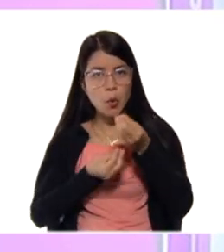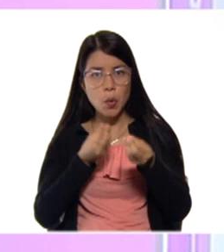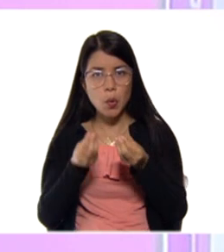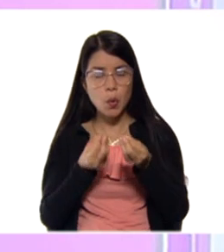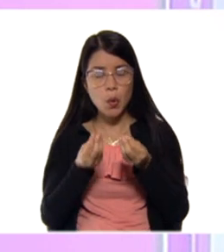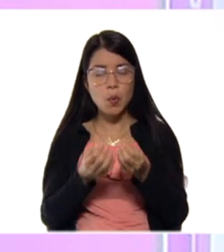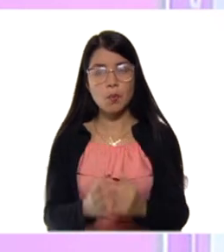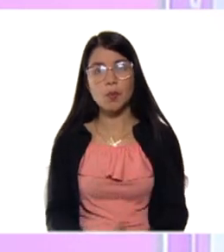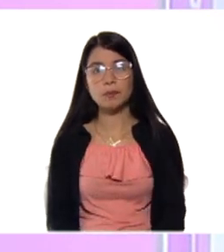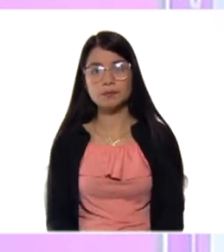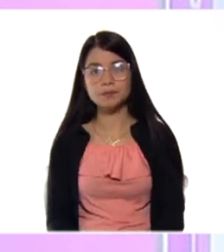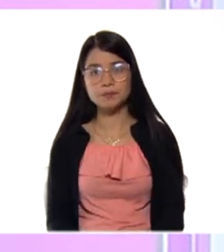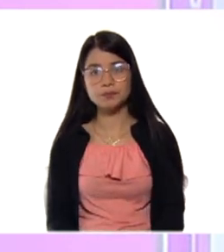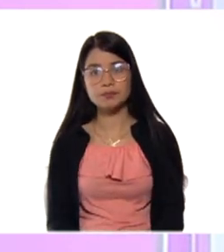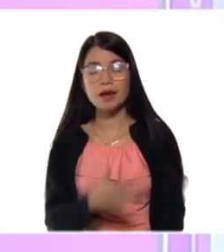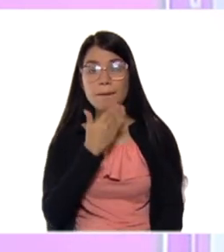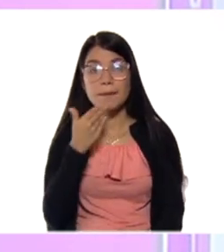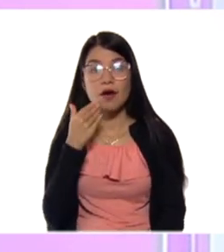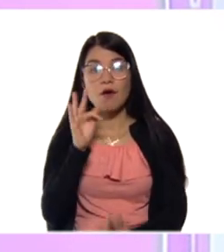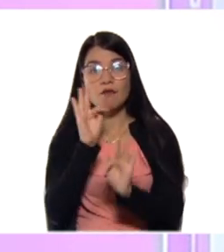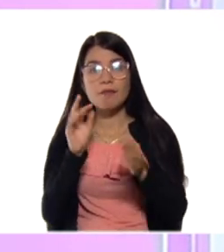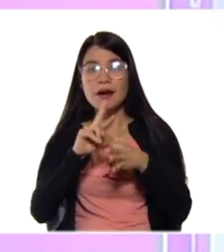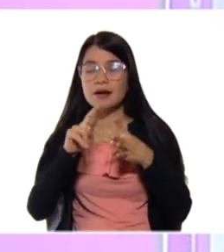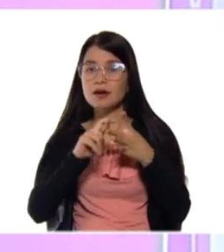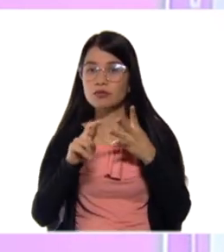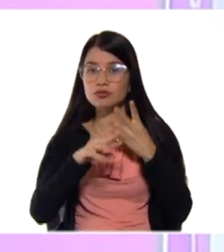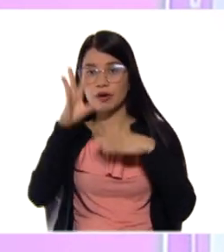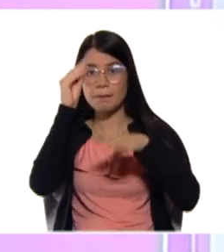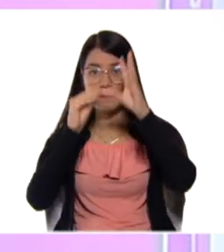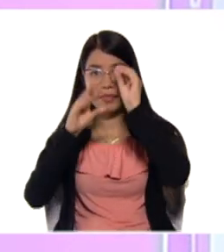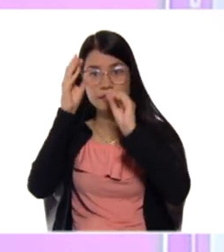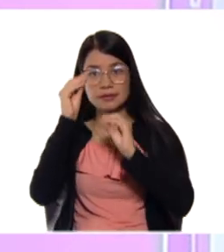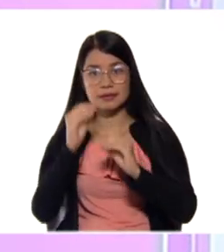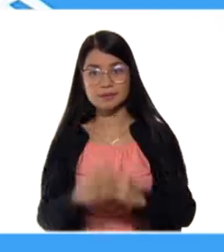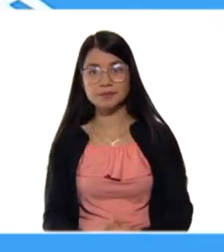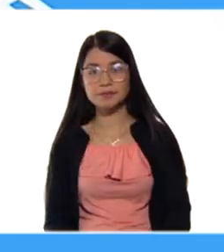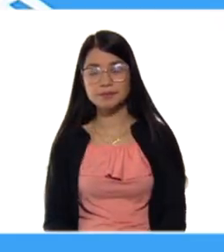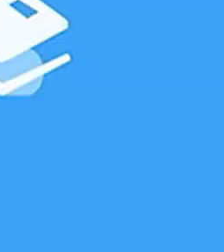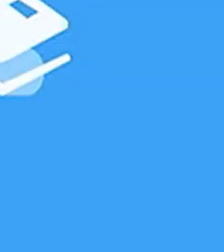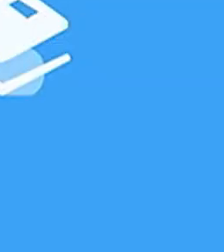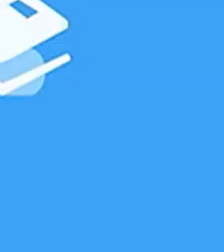No hay mejor manera sino con recursos para el aprendizaje.